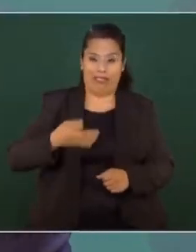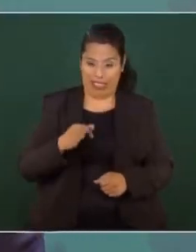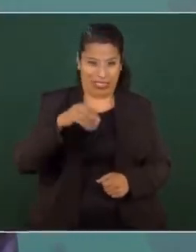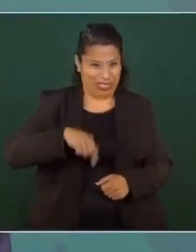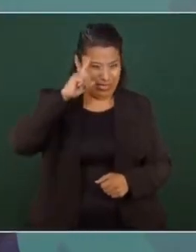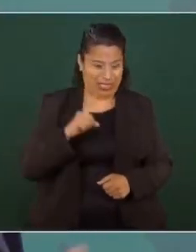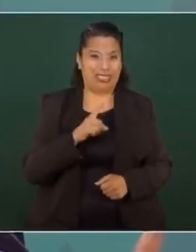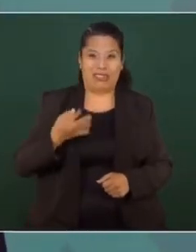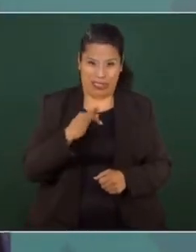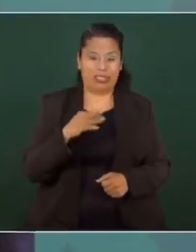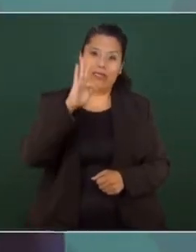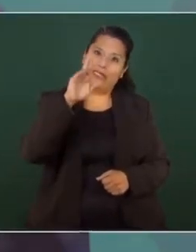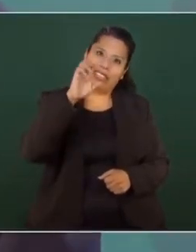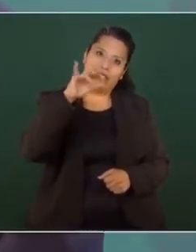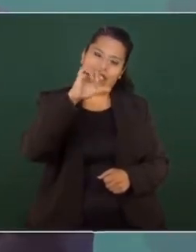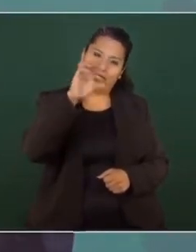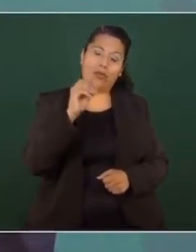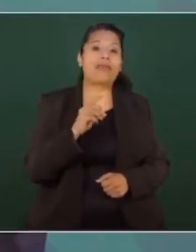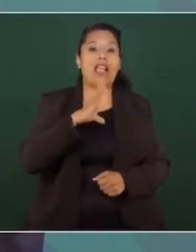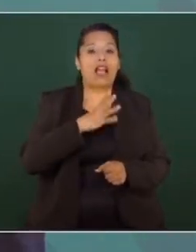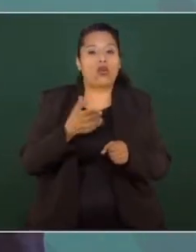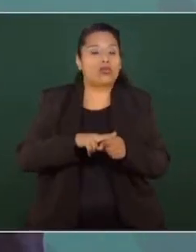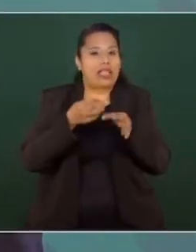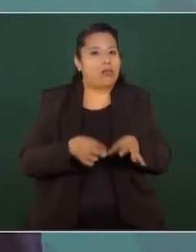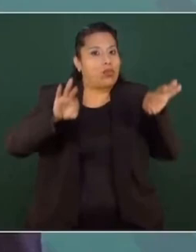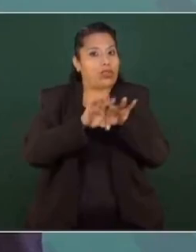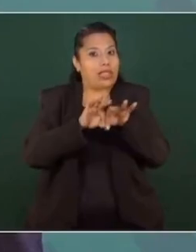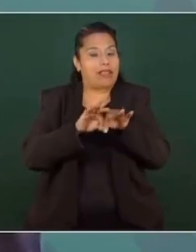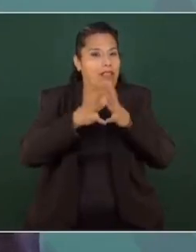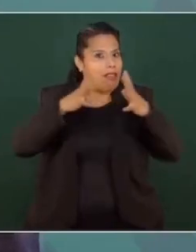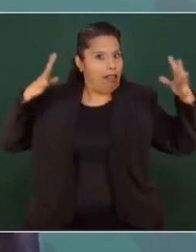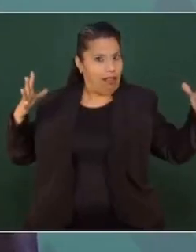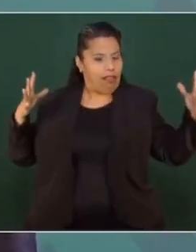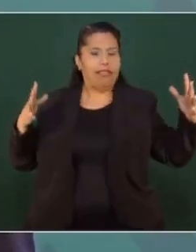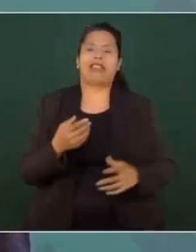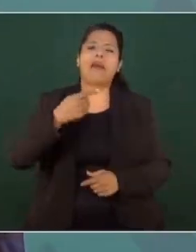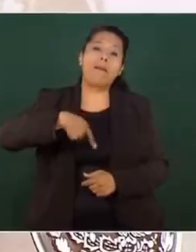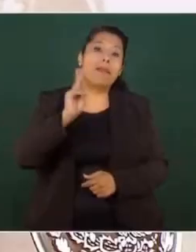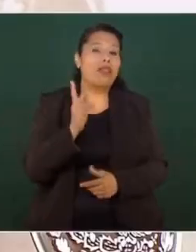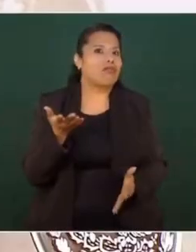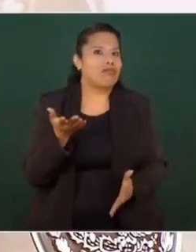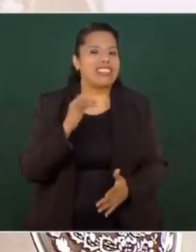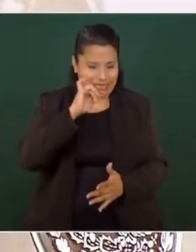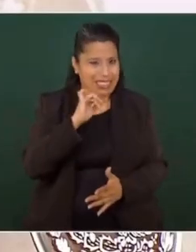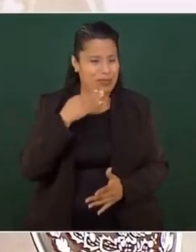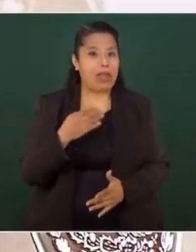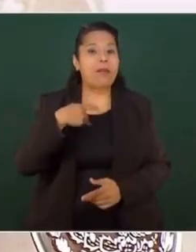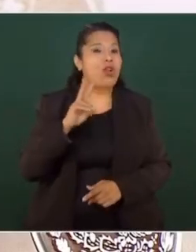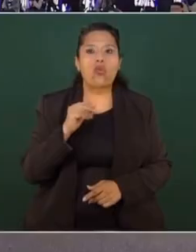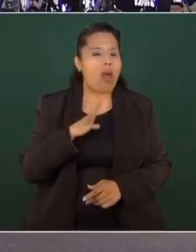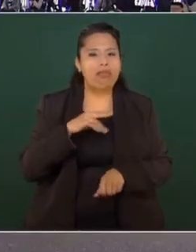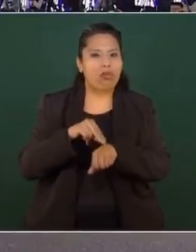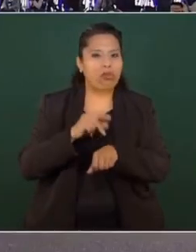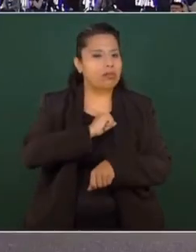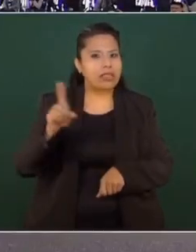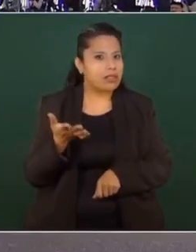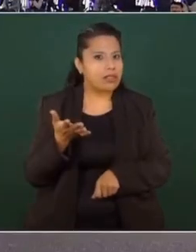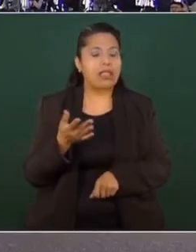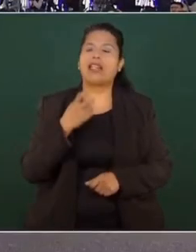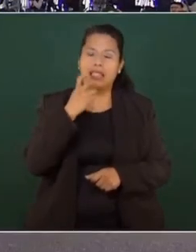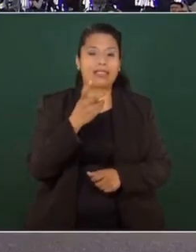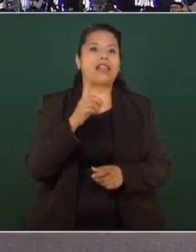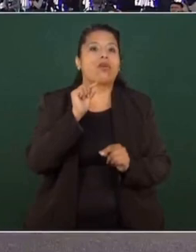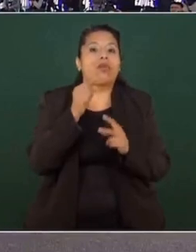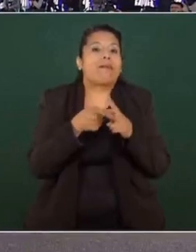muy importante, grande, pero sin personal, sin médicos, especialistas. Ya están llegando